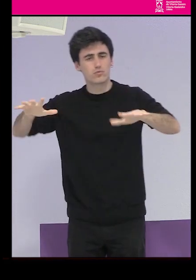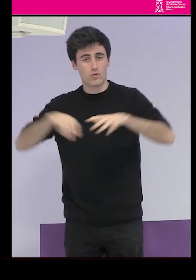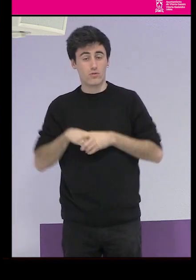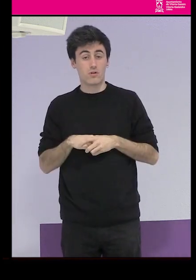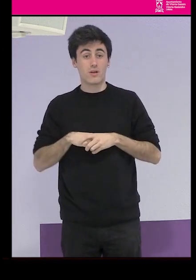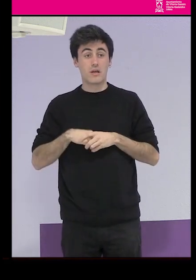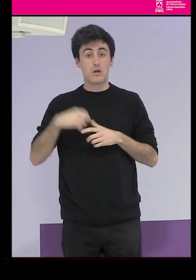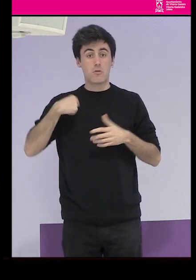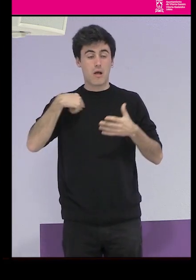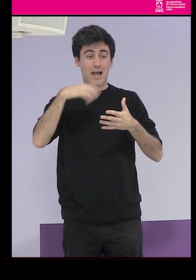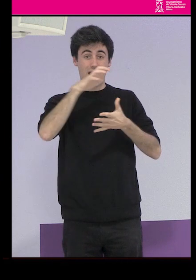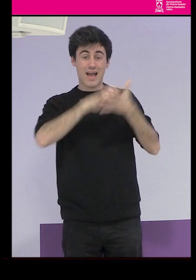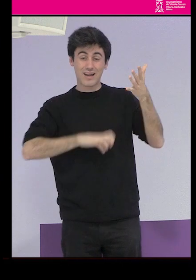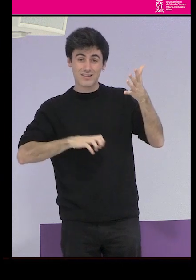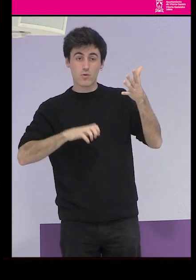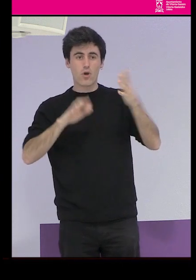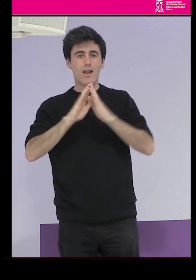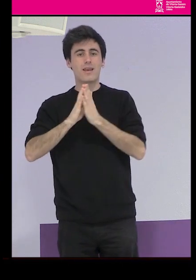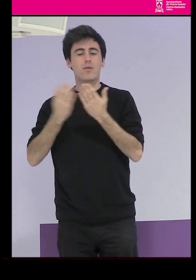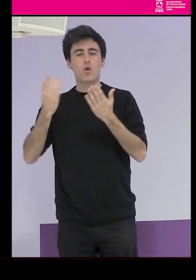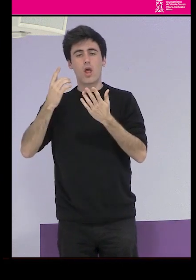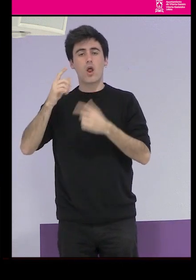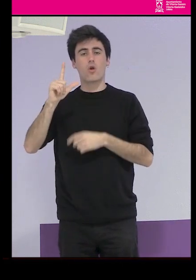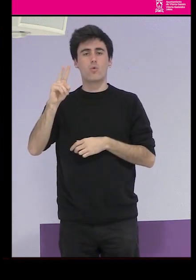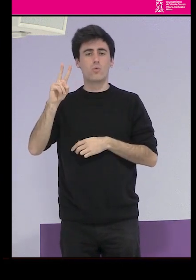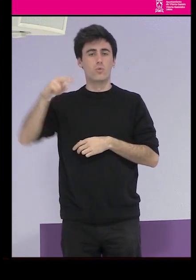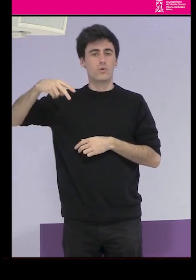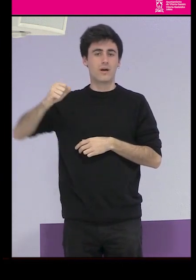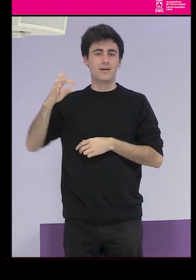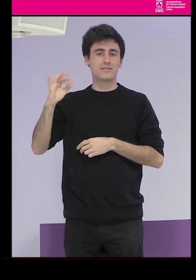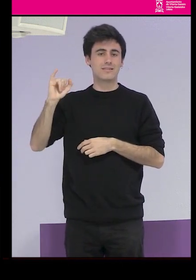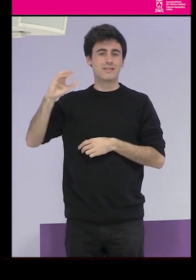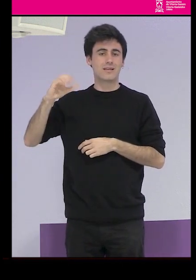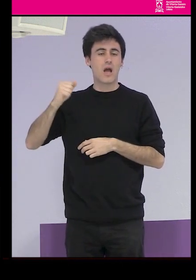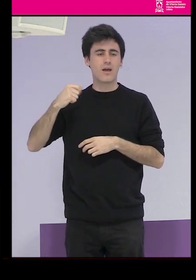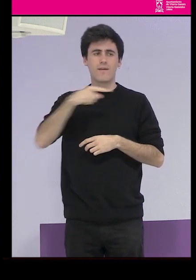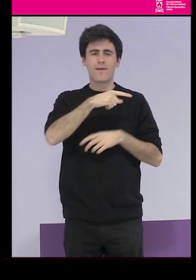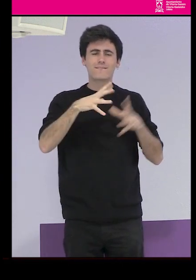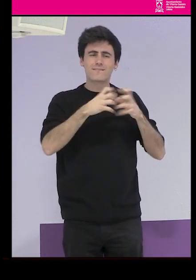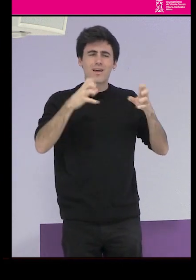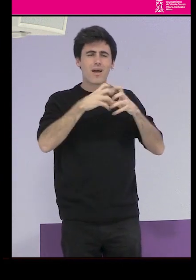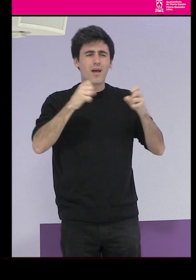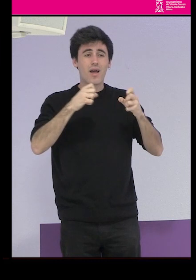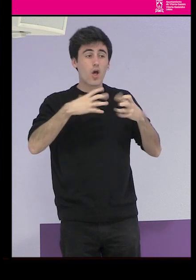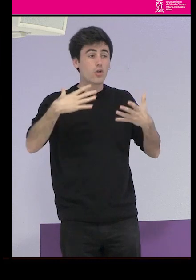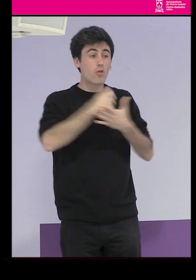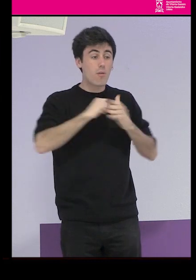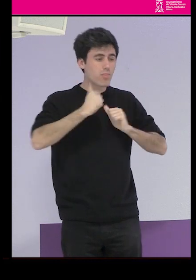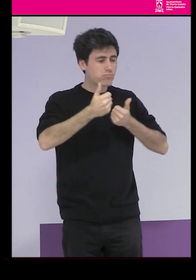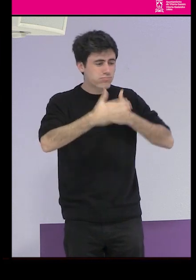artículos y por el libro de Lunática, es una apasionada de todo lo que emprende, me parece a mí.